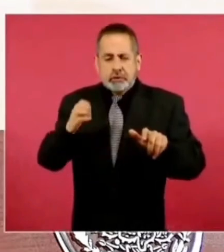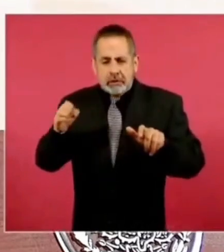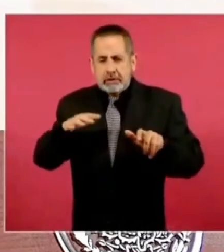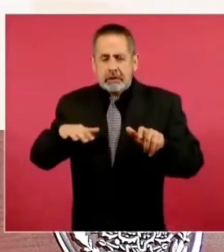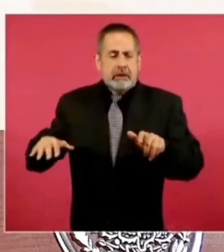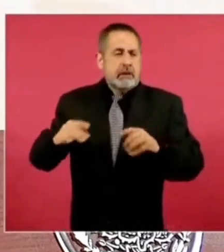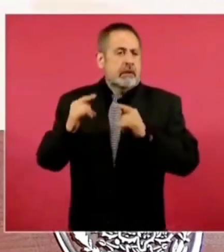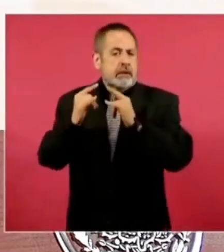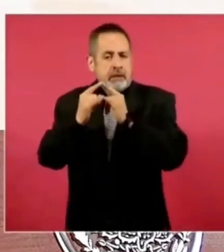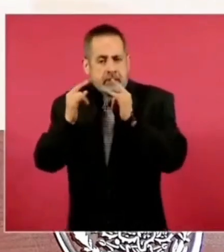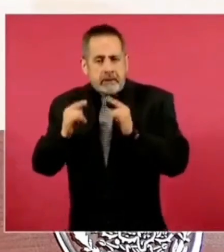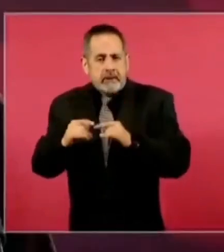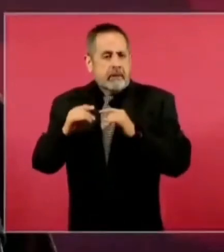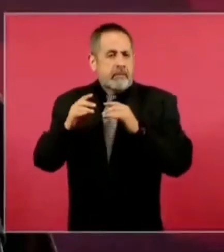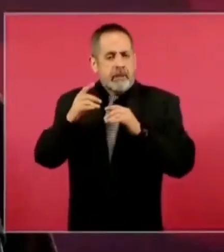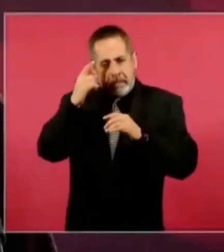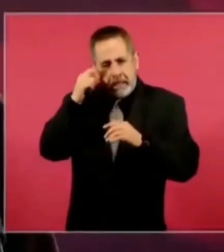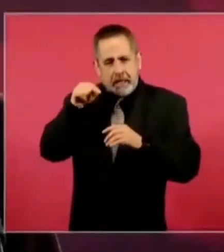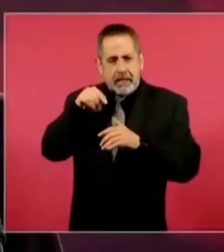albergues.